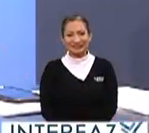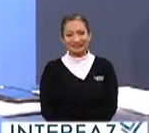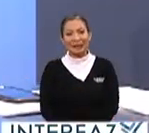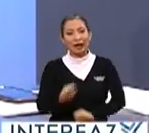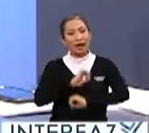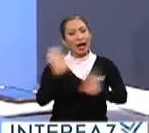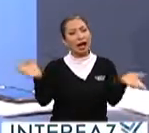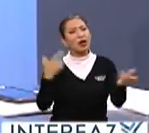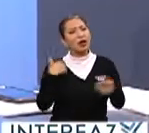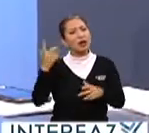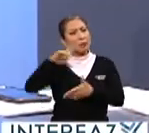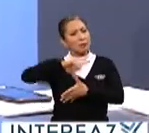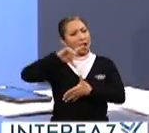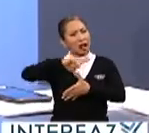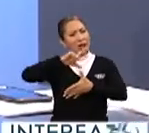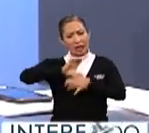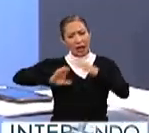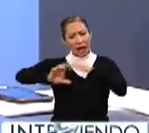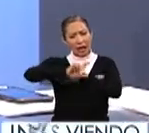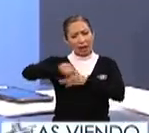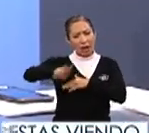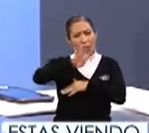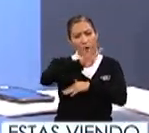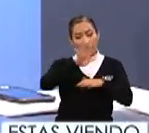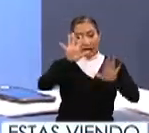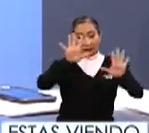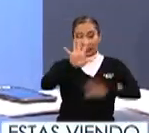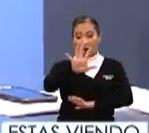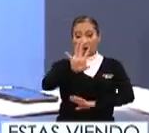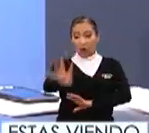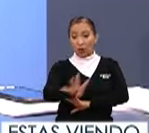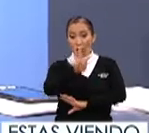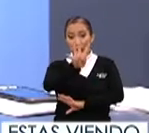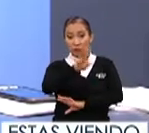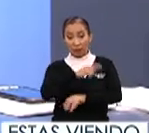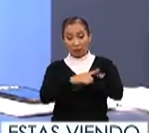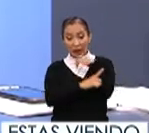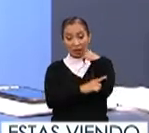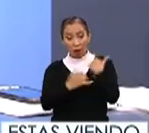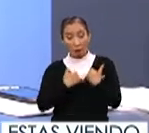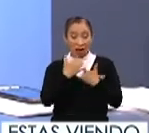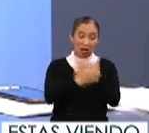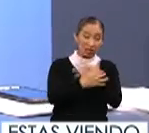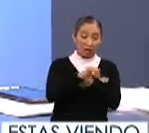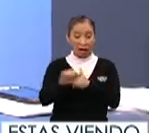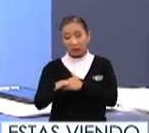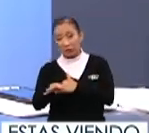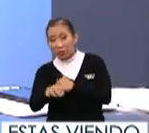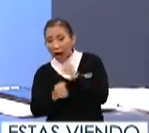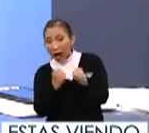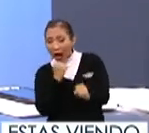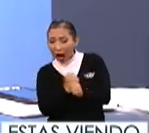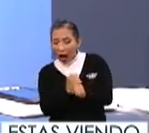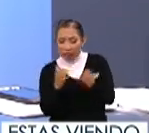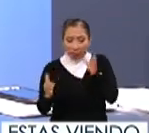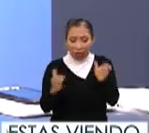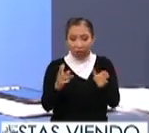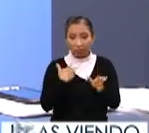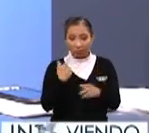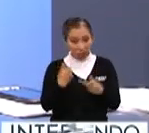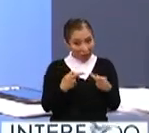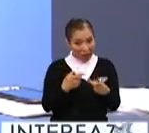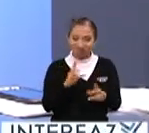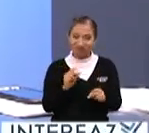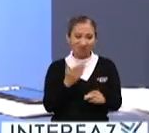Así es, Humar, es que en América Latina y el Caribe, cuatro de cada cinco embarazos en adolescentes de entre los 15 y 19 años de edad no son